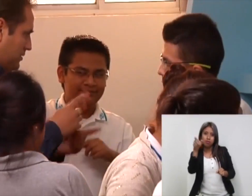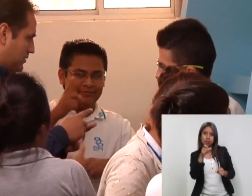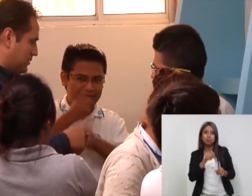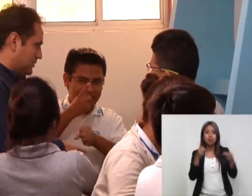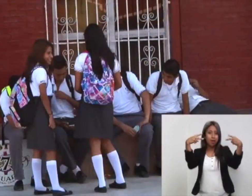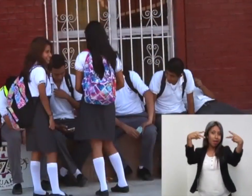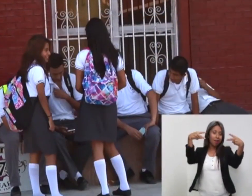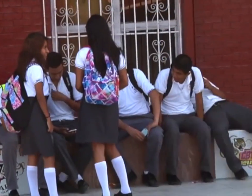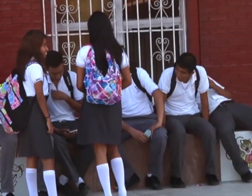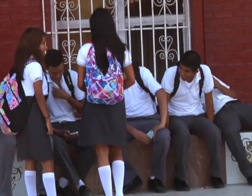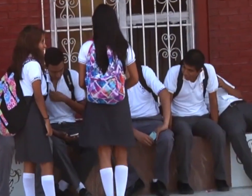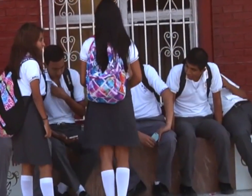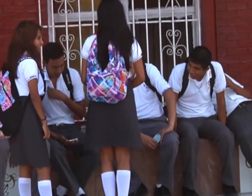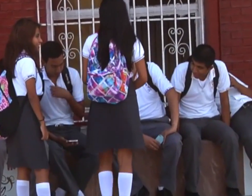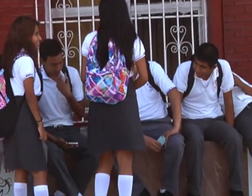¡No te lo pierdas!